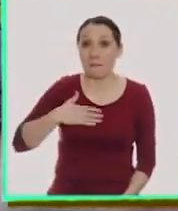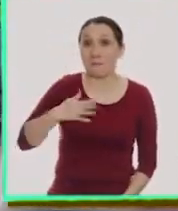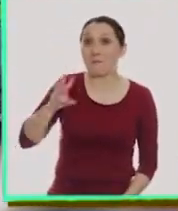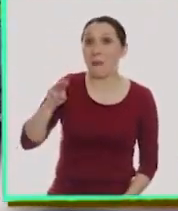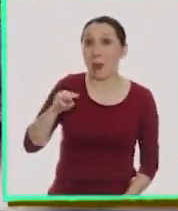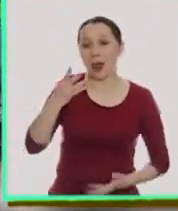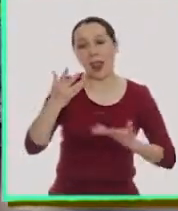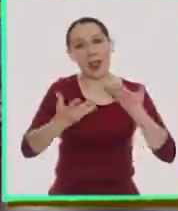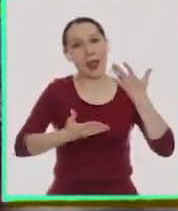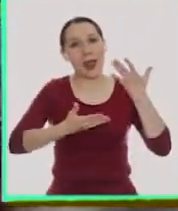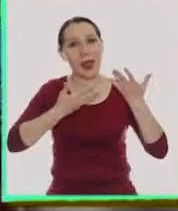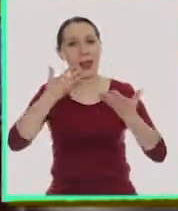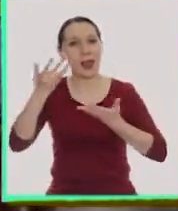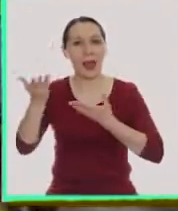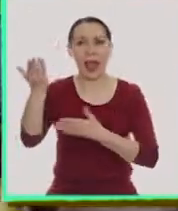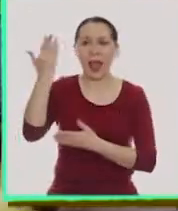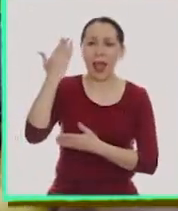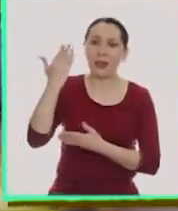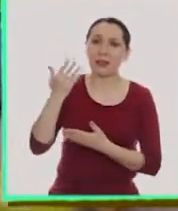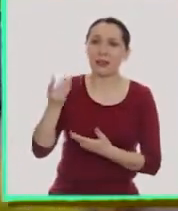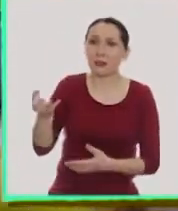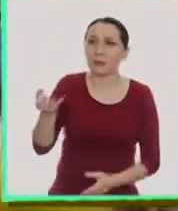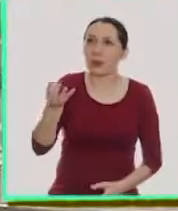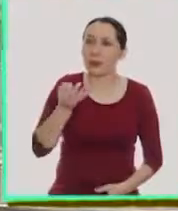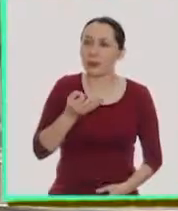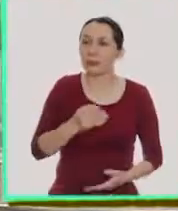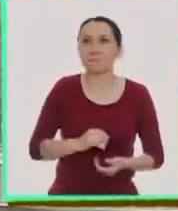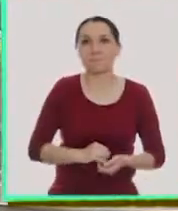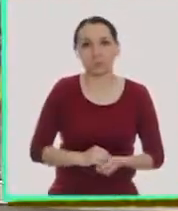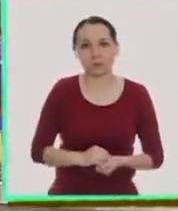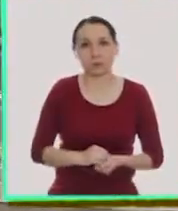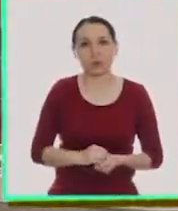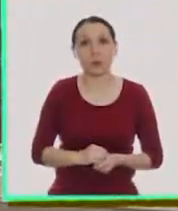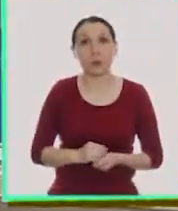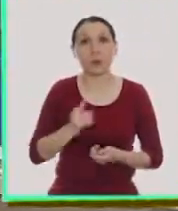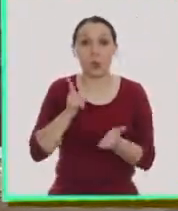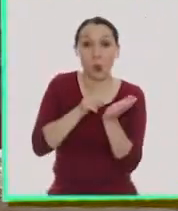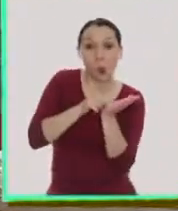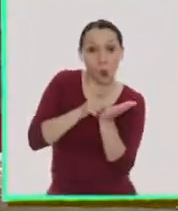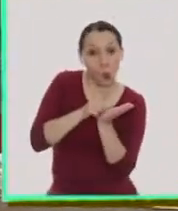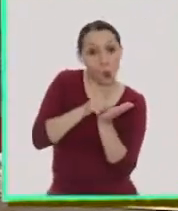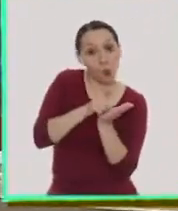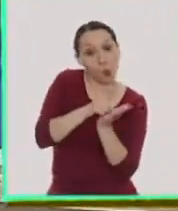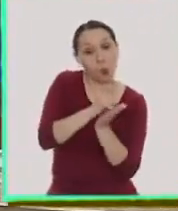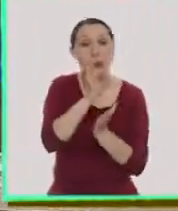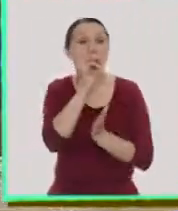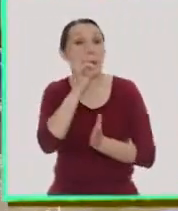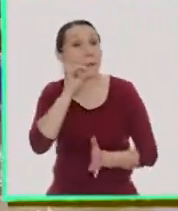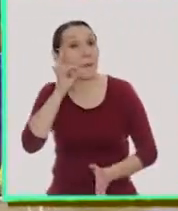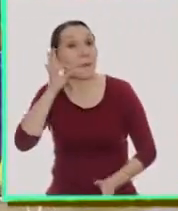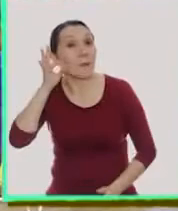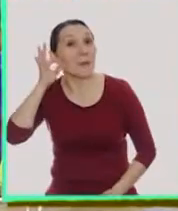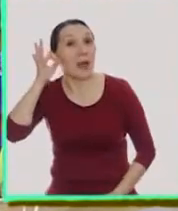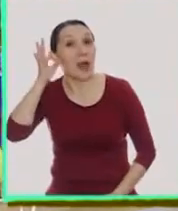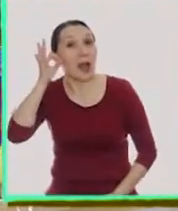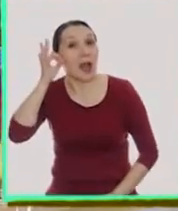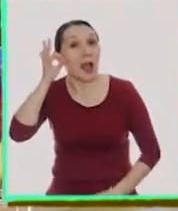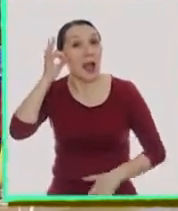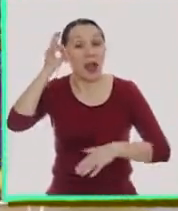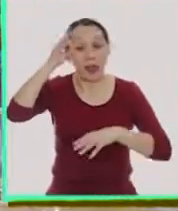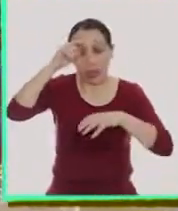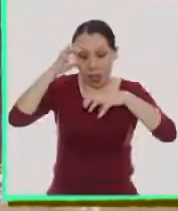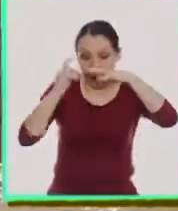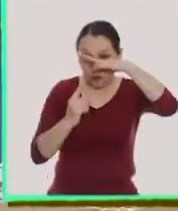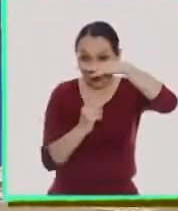que mi mamá me cantaba una canción que decía así... Una cuncuna amarilla,